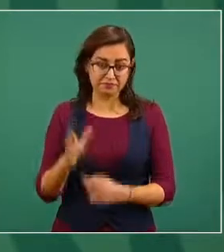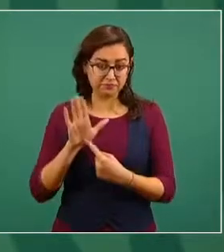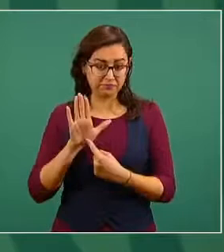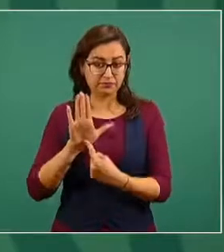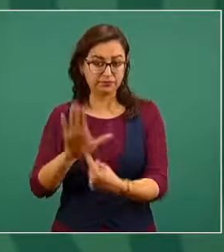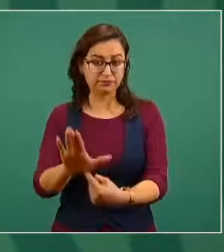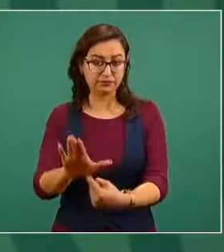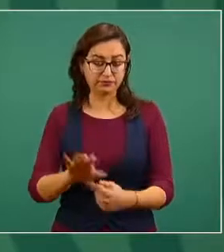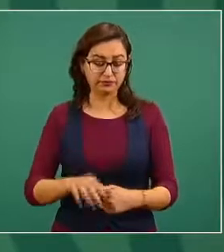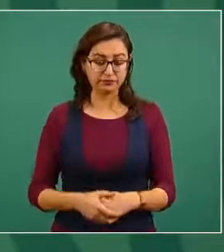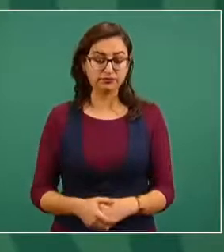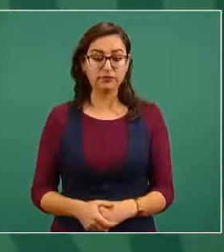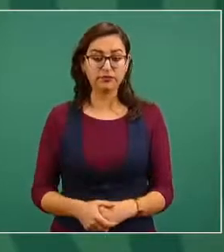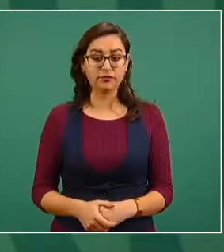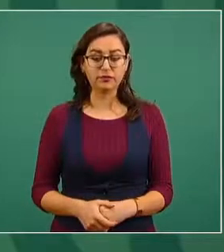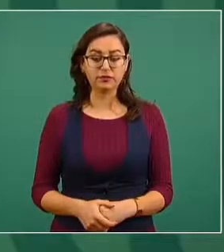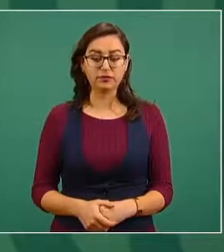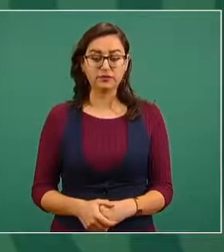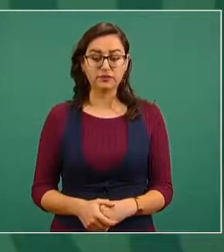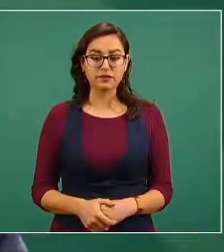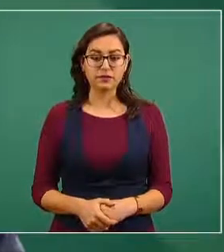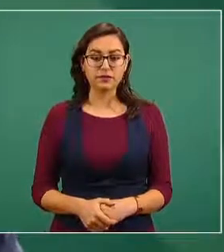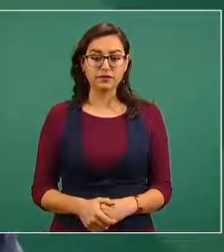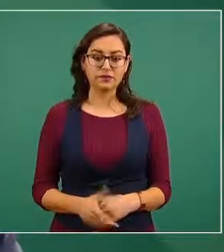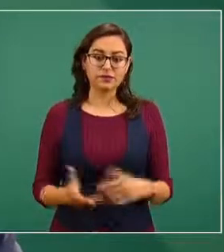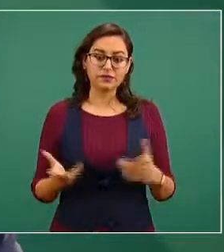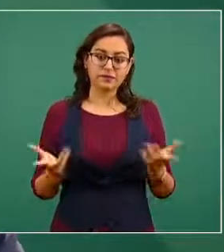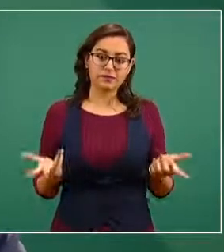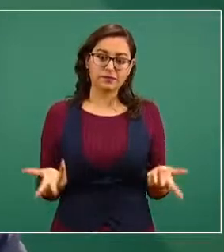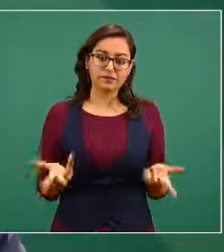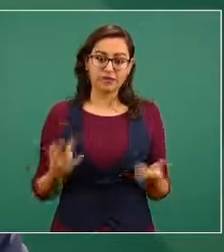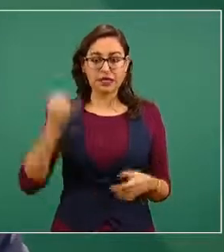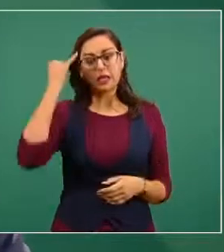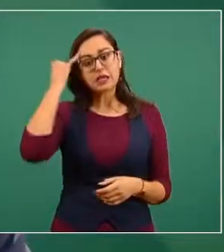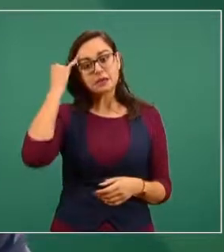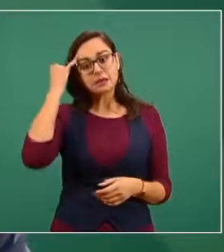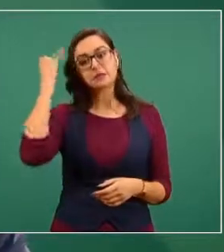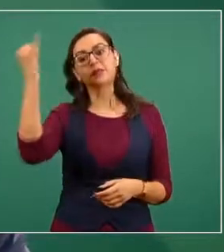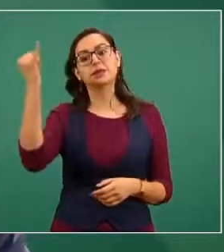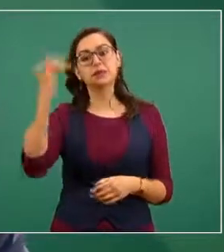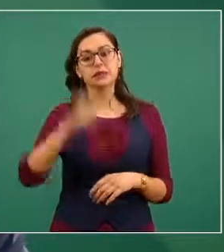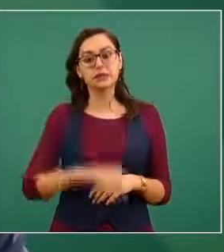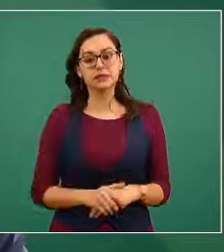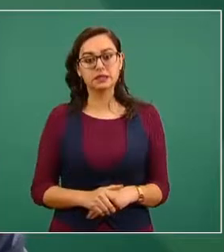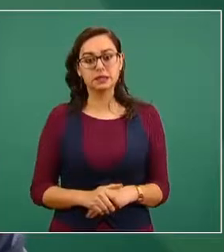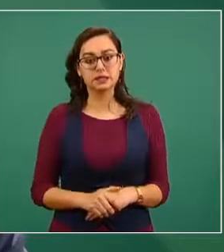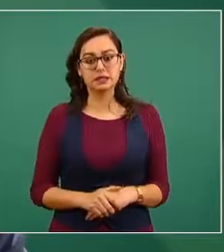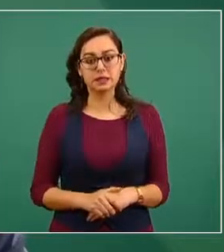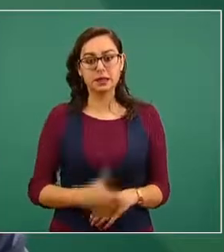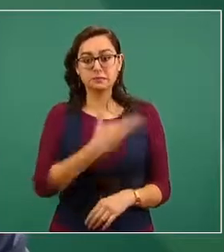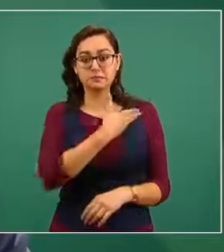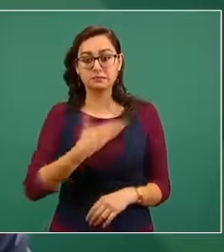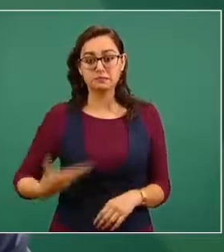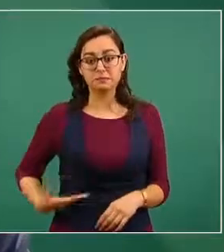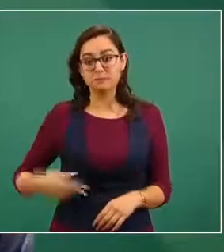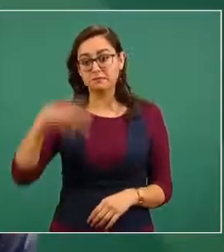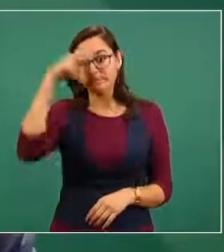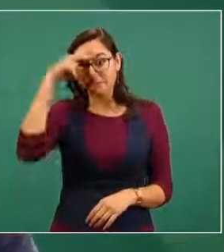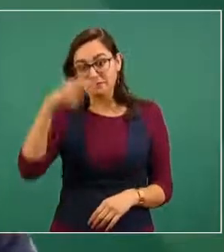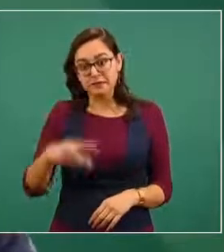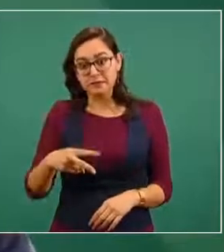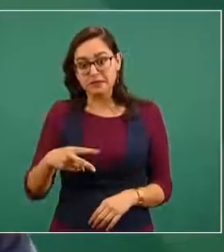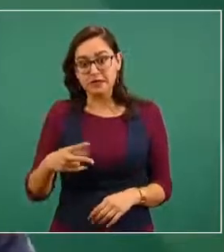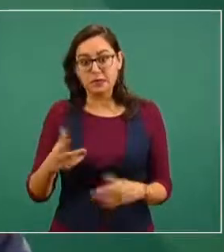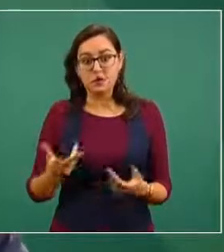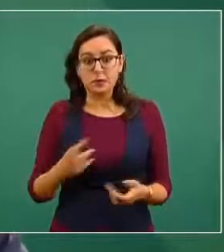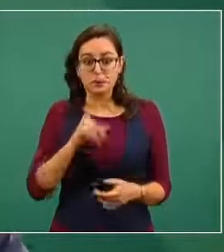imagínense terreno del presidente de México de la